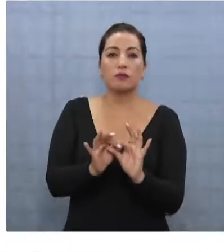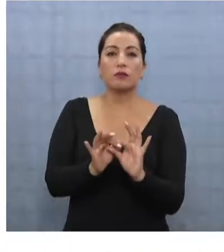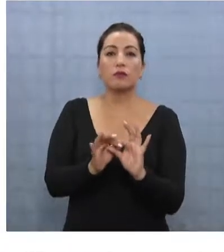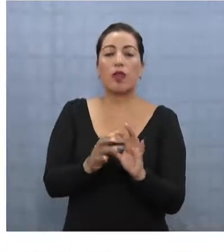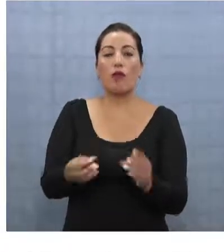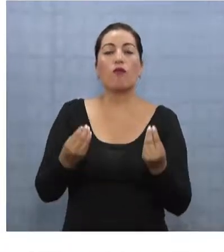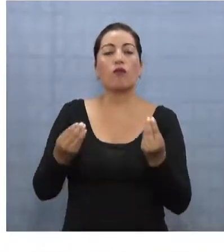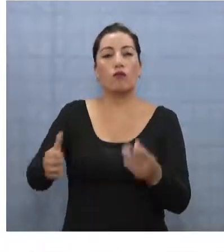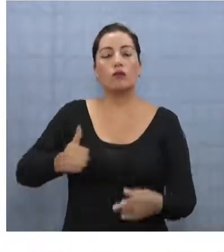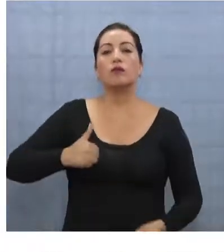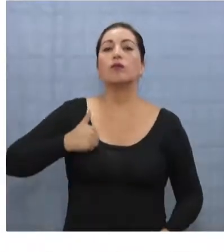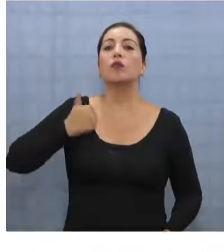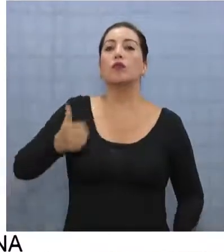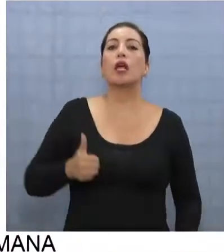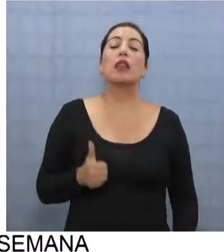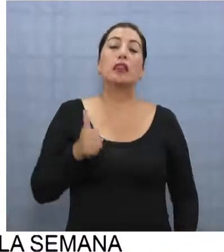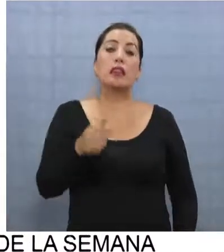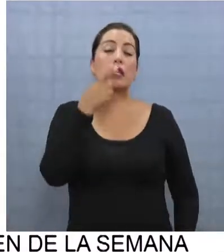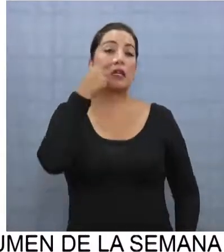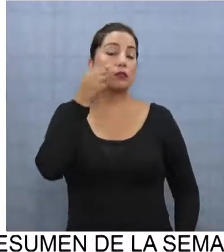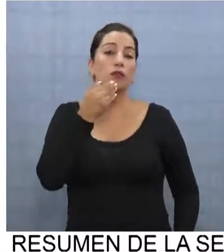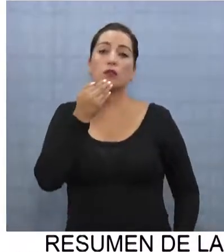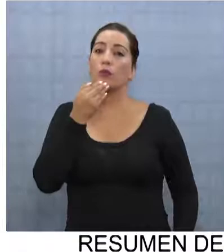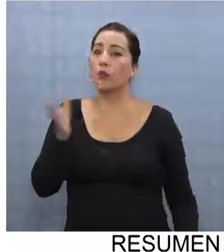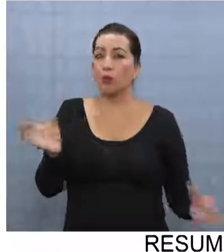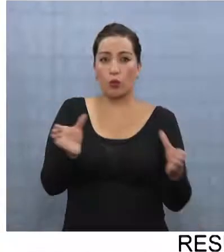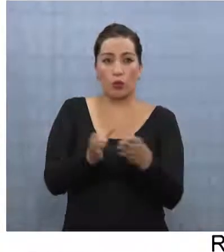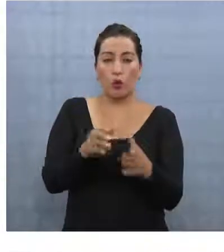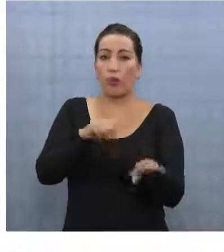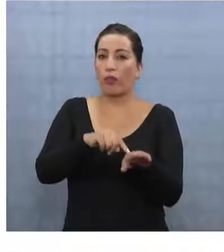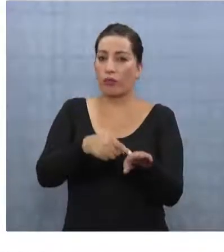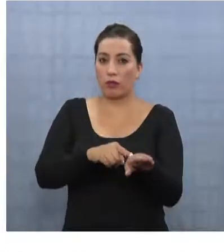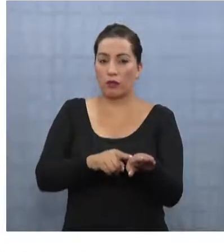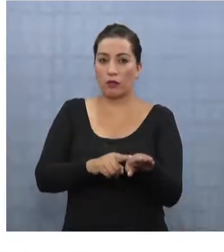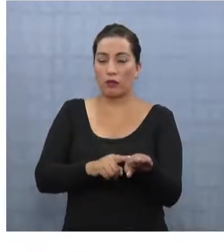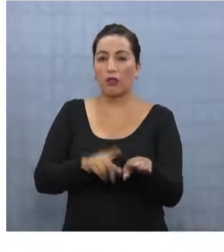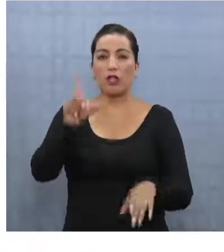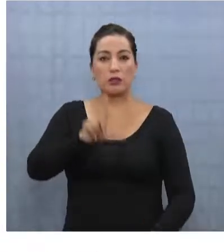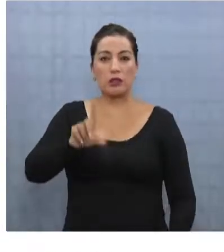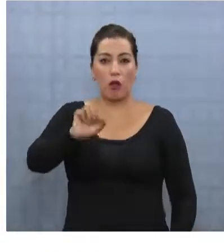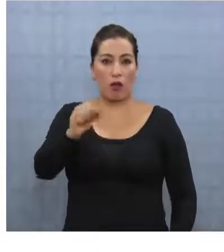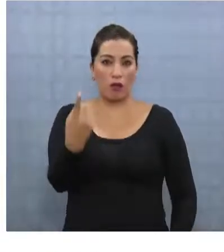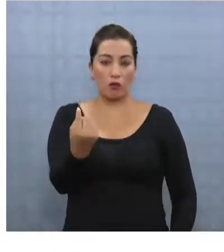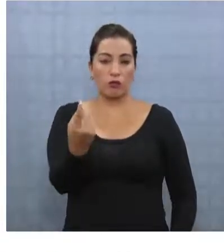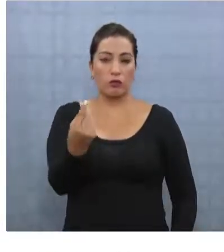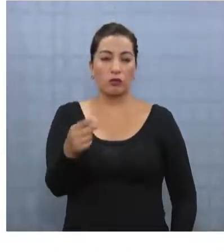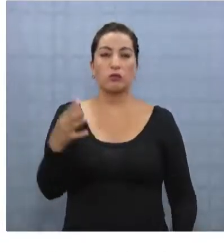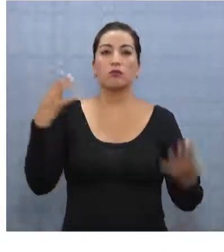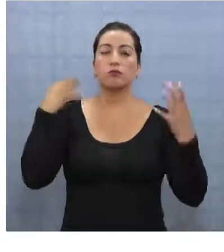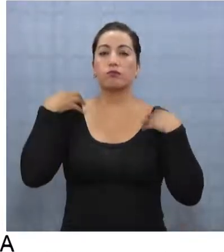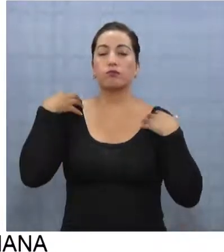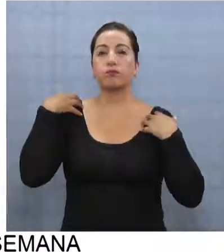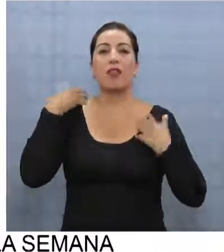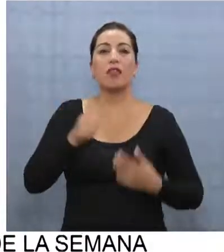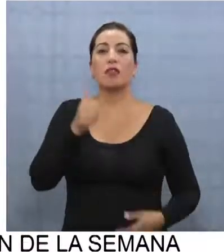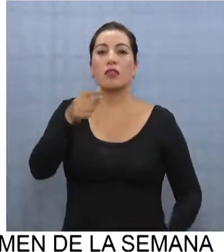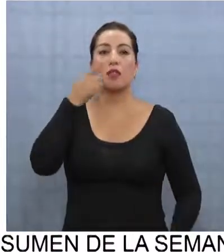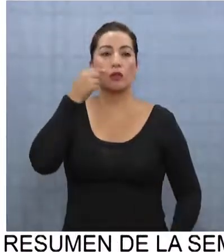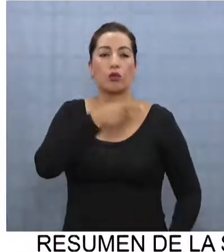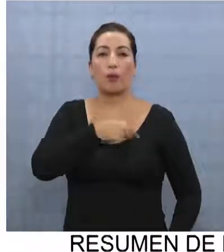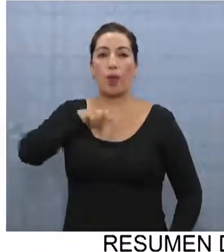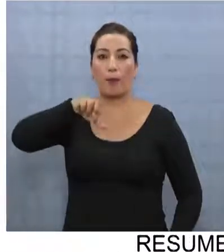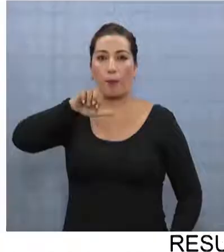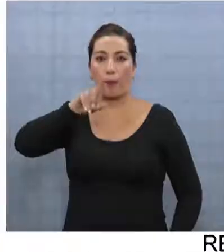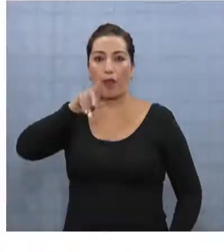sobremanera la disposición del director y el cuerpo técnico del Liceo, Elena Dubachile, a cargo de don Pedro